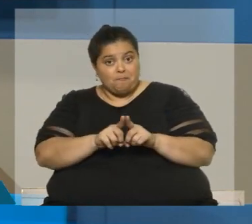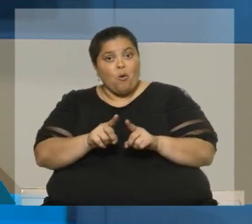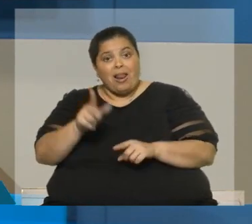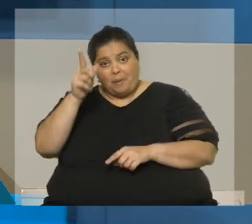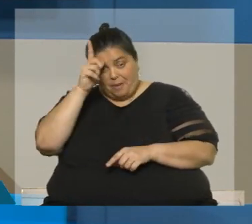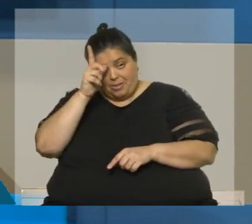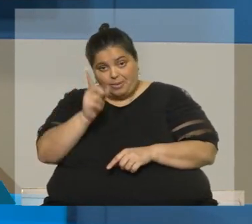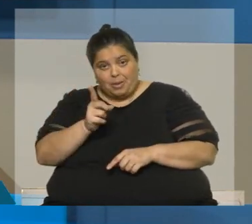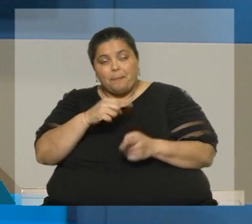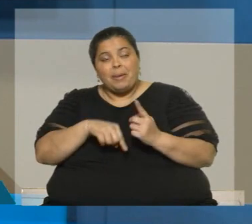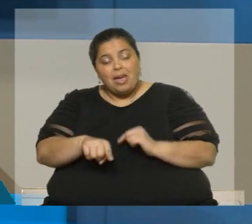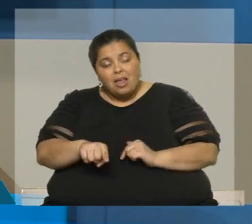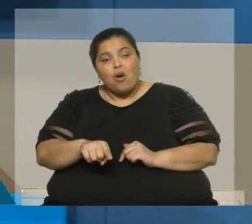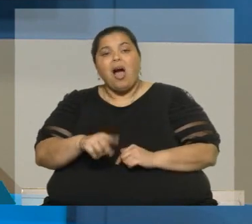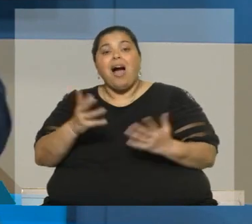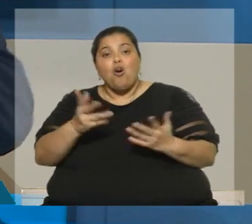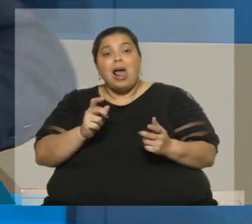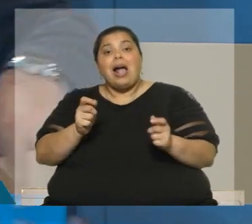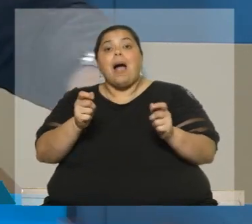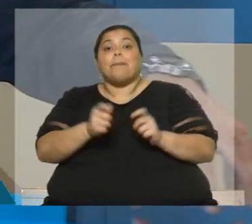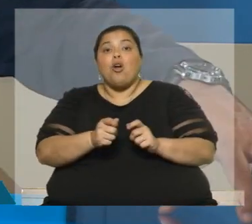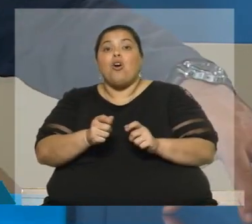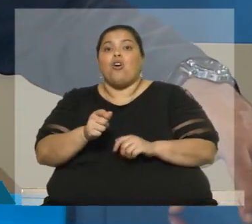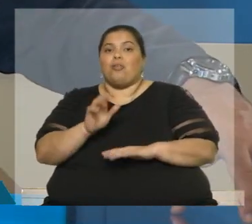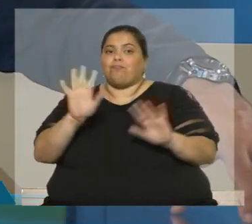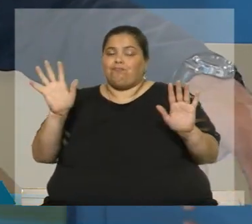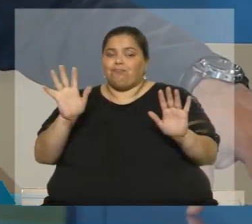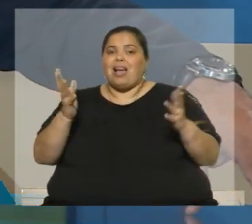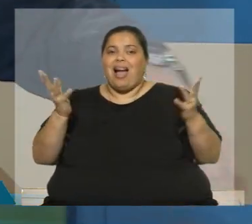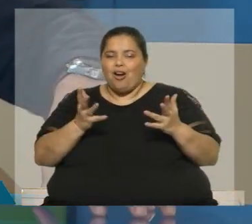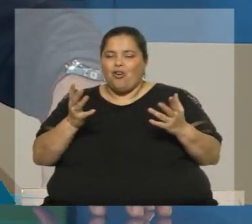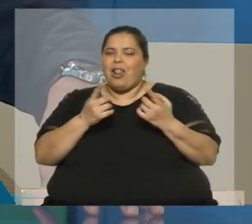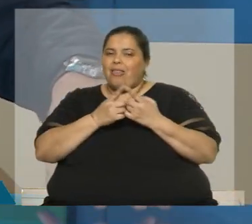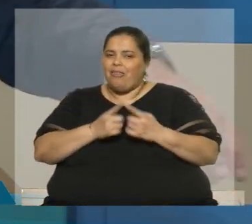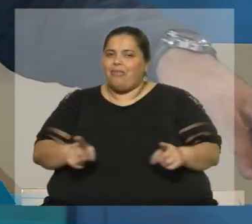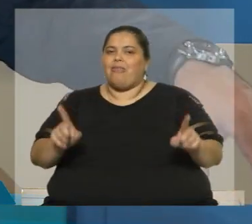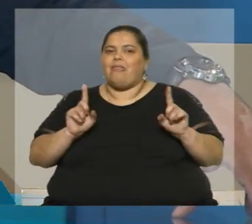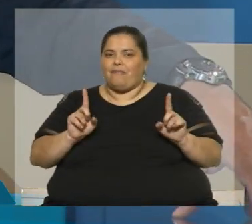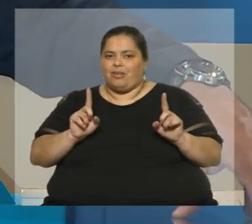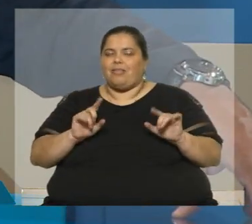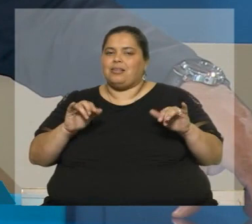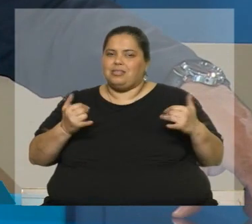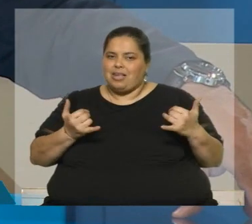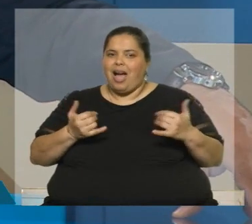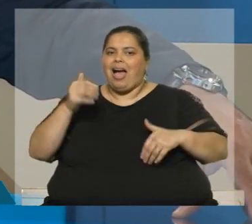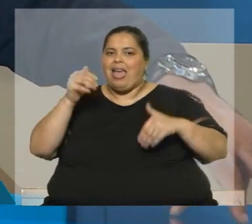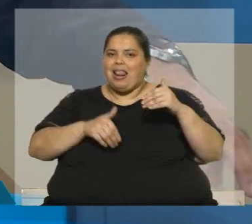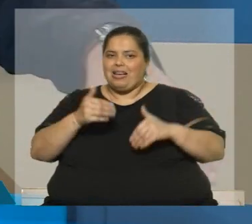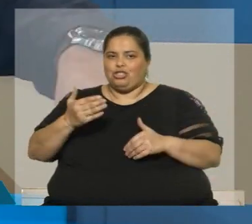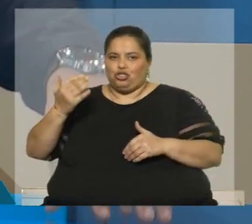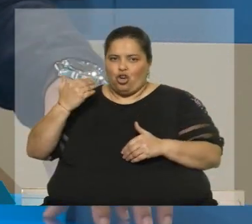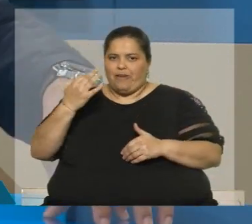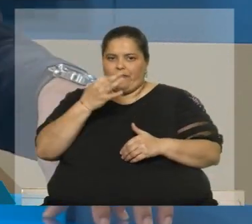repito, los tiempos han cambiado tanto, se han despejado ya algunas de las incógnitas de la ecuación, hubo las elecciones presidenciales